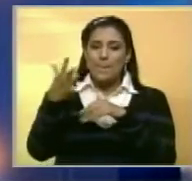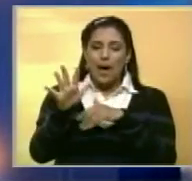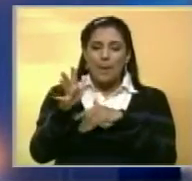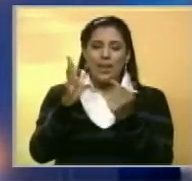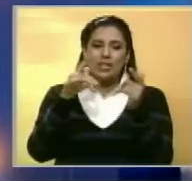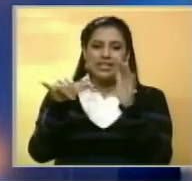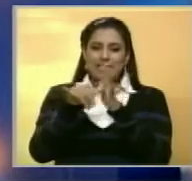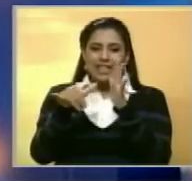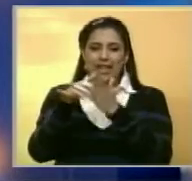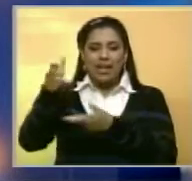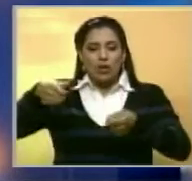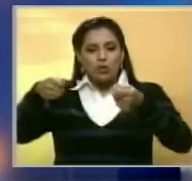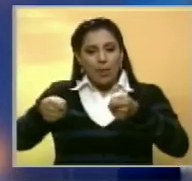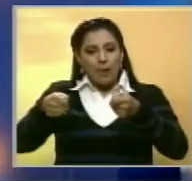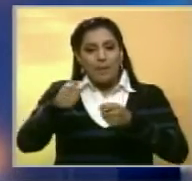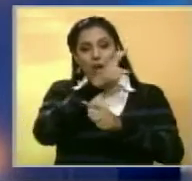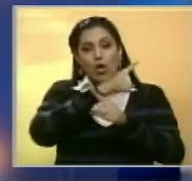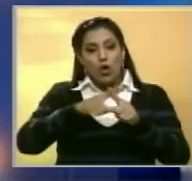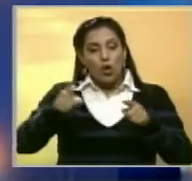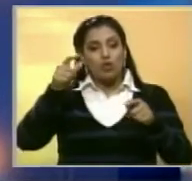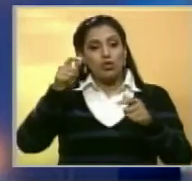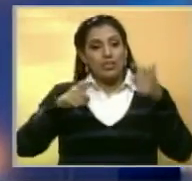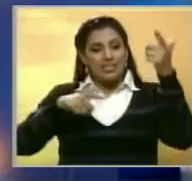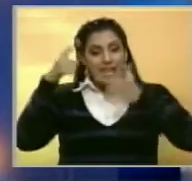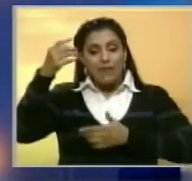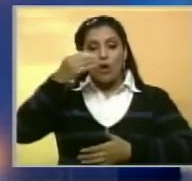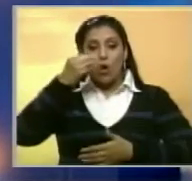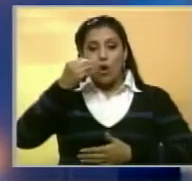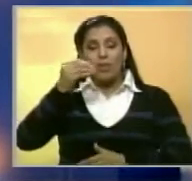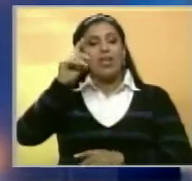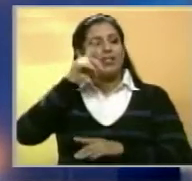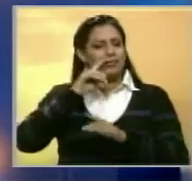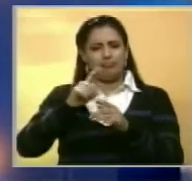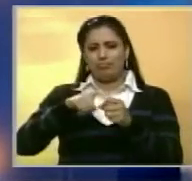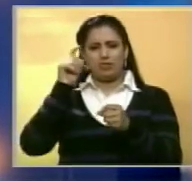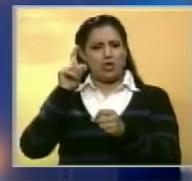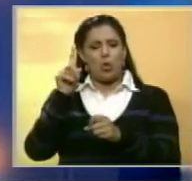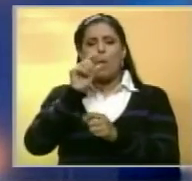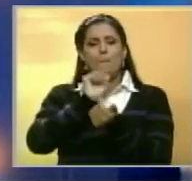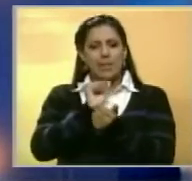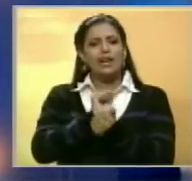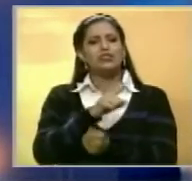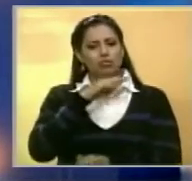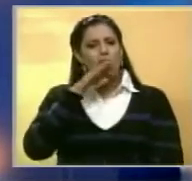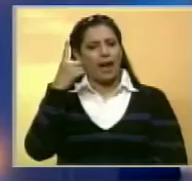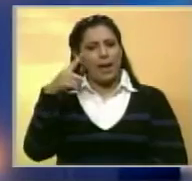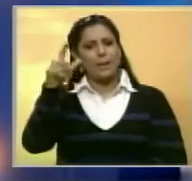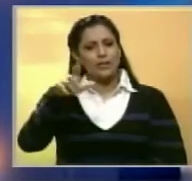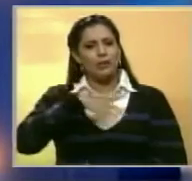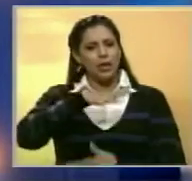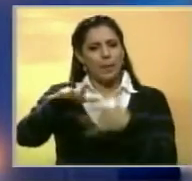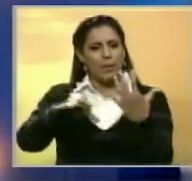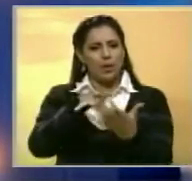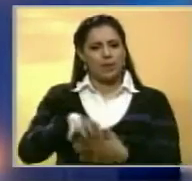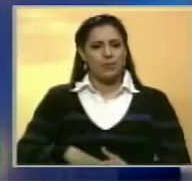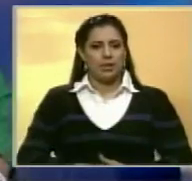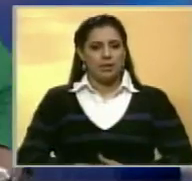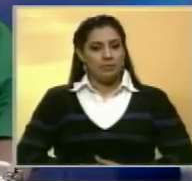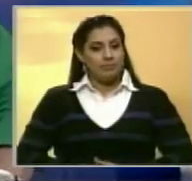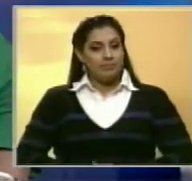de establecimientos comerciales y sedes de mercados son aislados y por ellos hay varios detenidos por tratar de originar desórdenes.